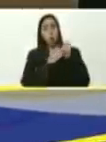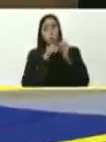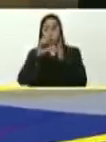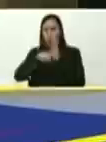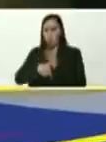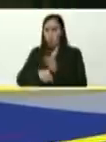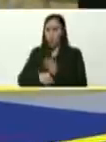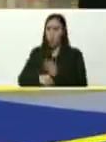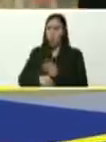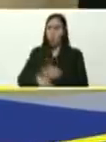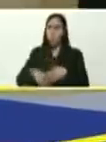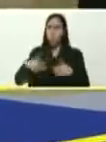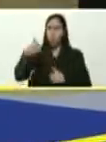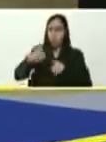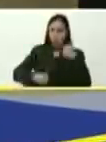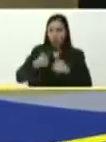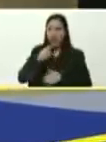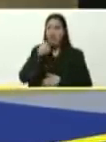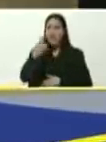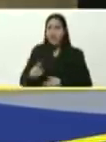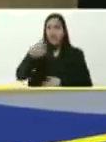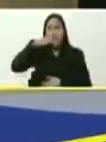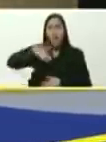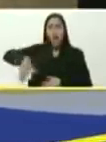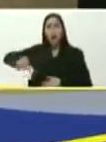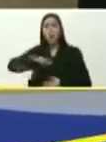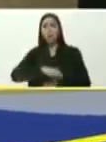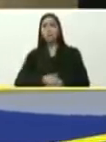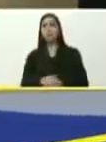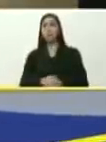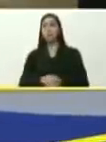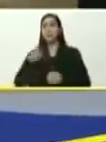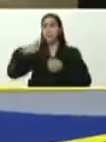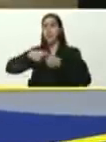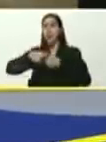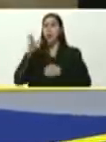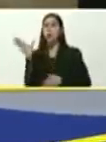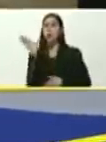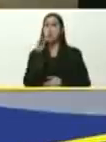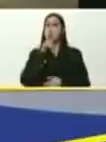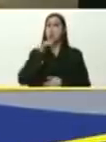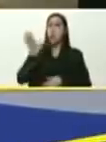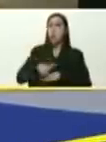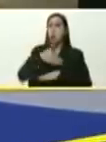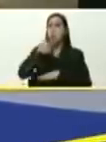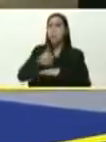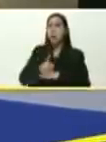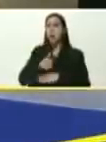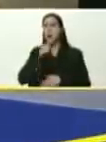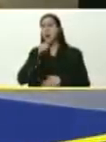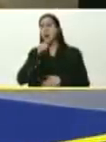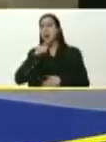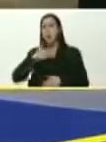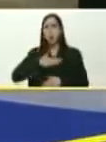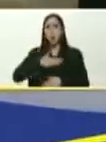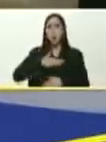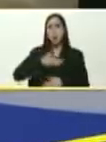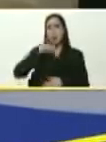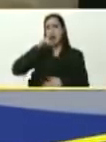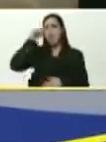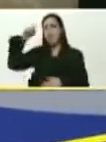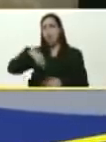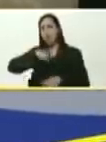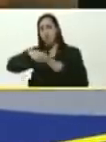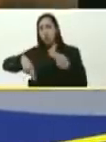salir los candidatos, de ellos, a decirle al pueblo, no te llega el gas, culpa de quién, de Maduro, de la